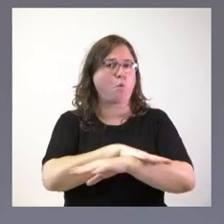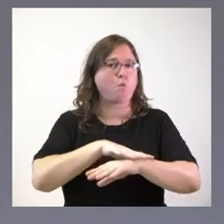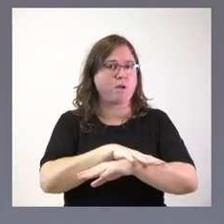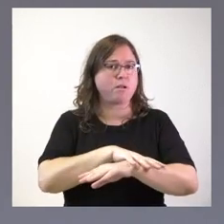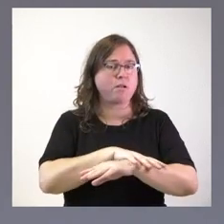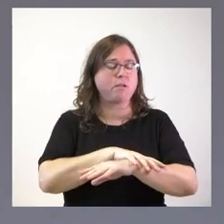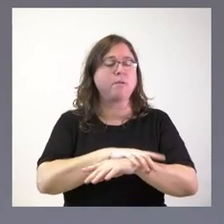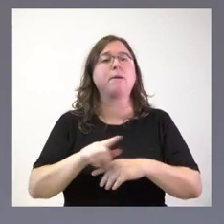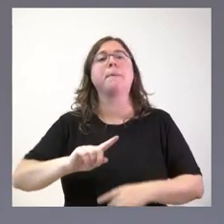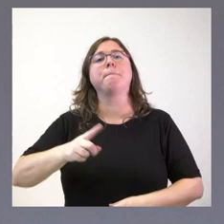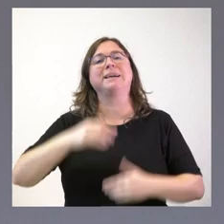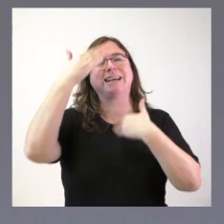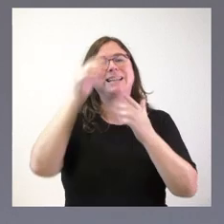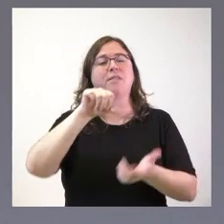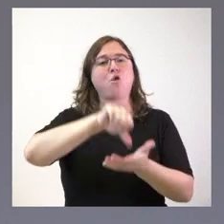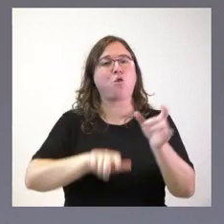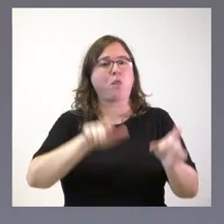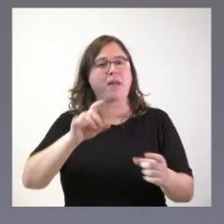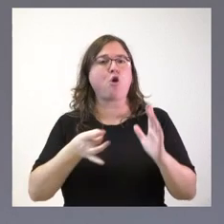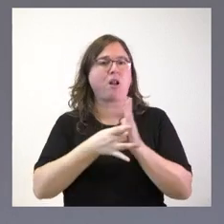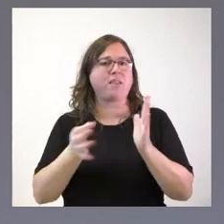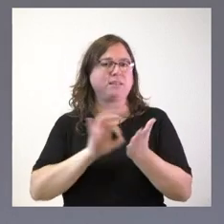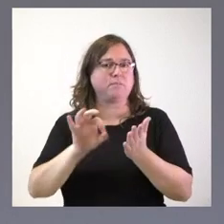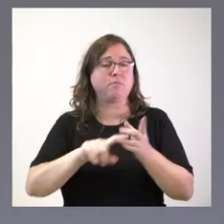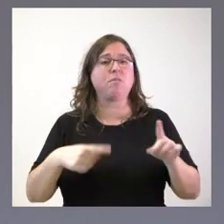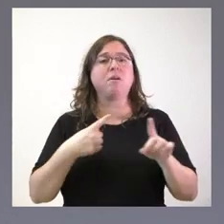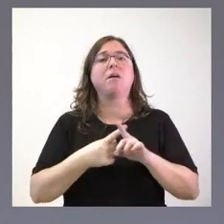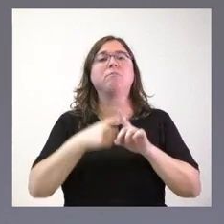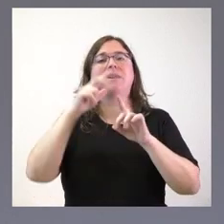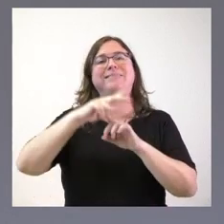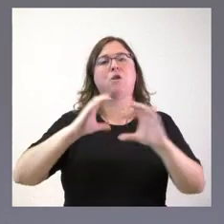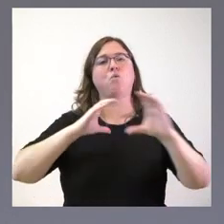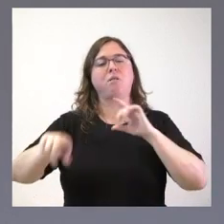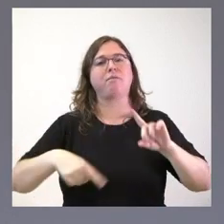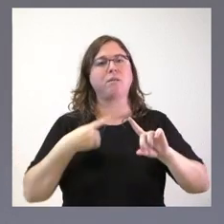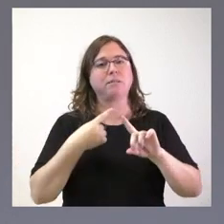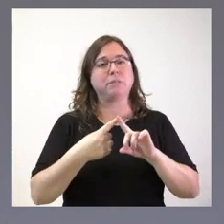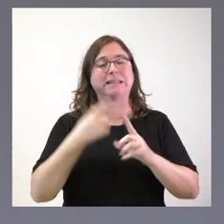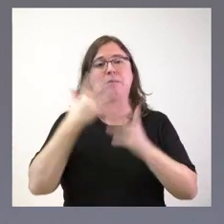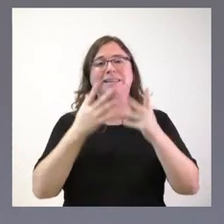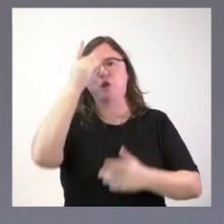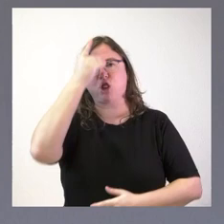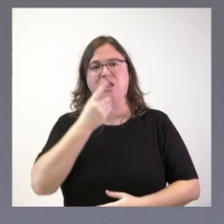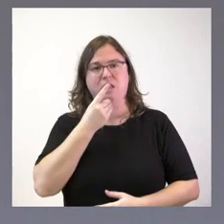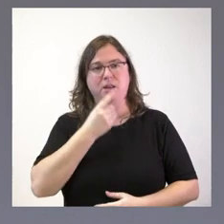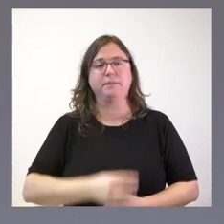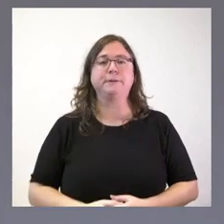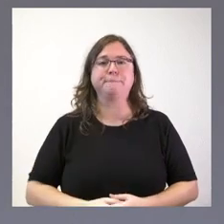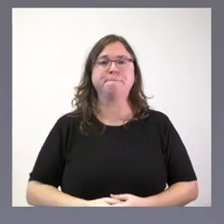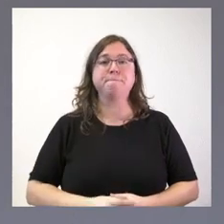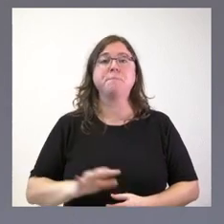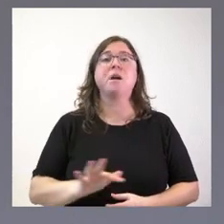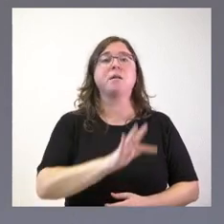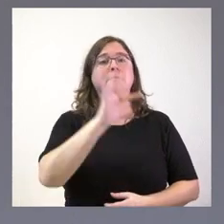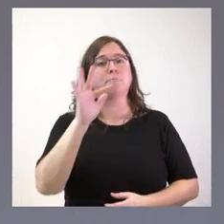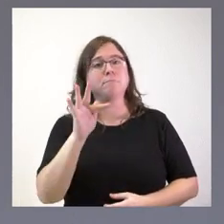el de Atención al Ciudadano y Calidad de los Servicios y el de Telecomunicaciones y Administración Digital. Además, contará como